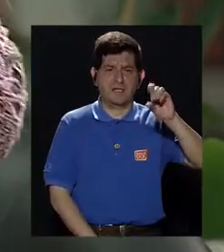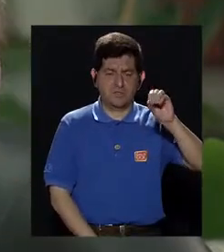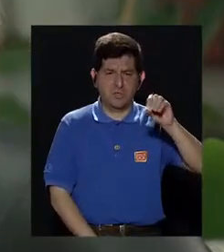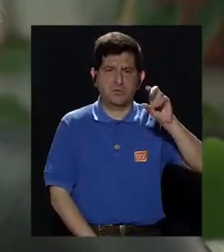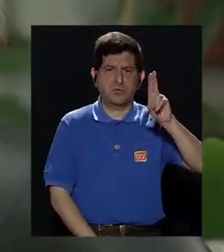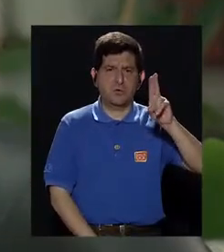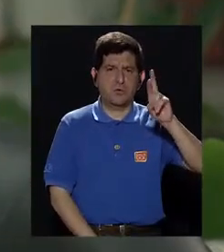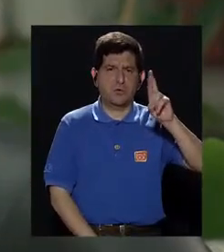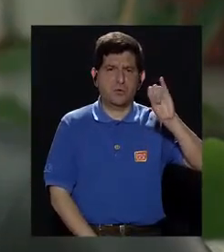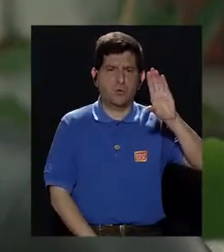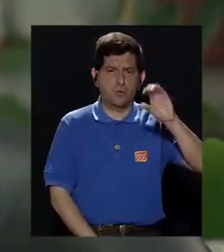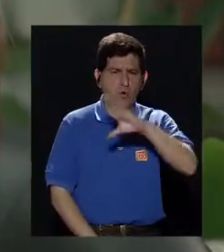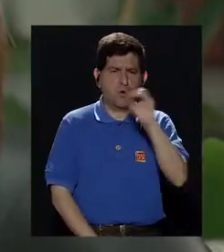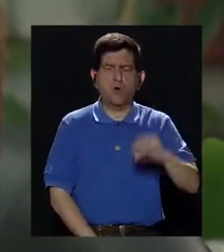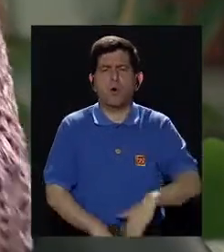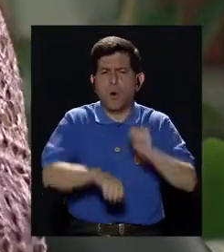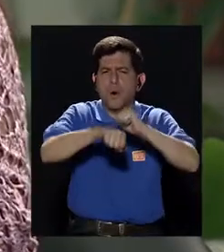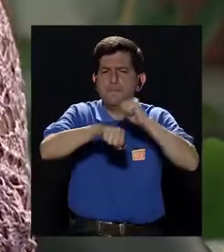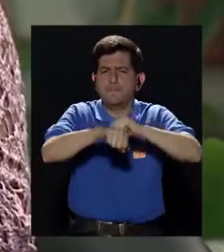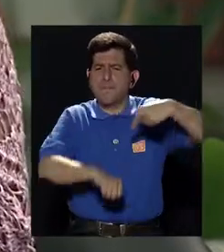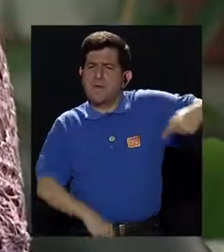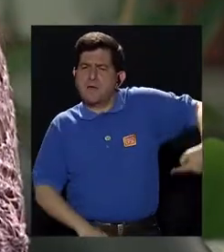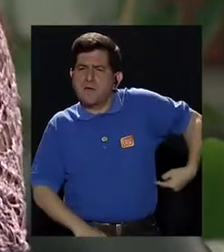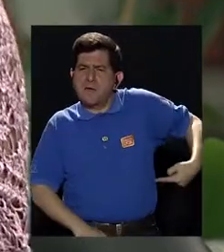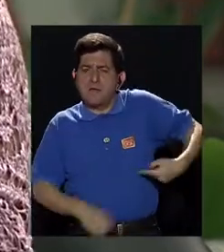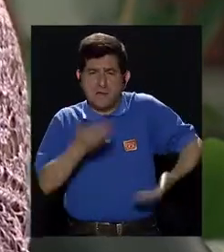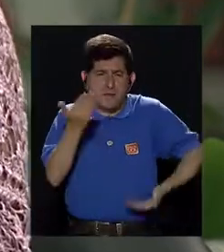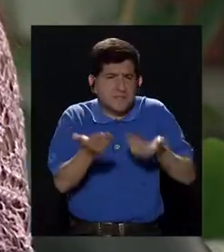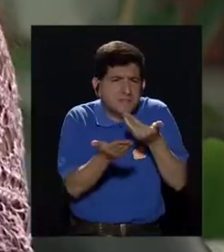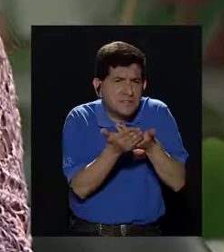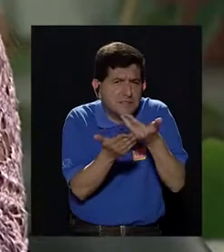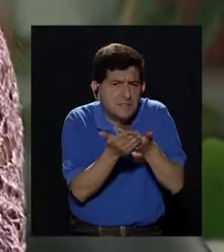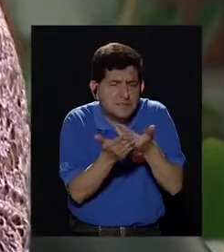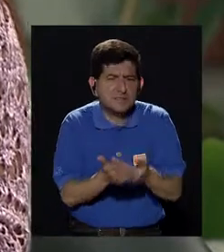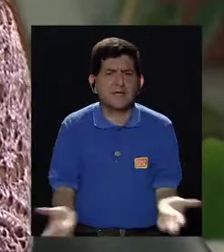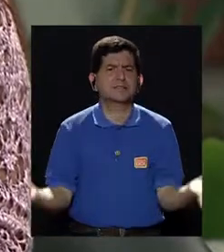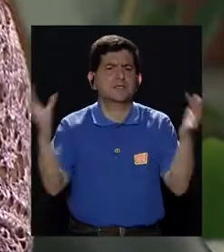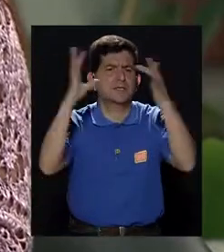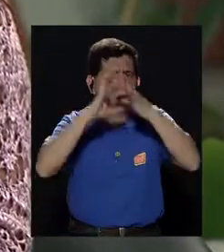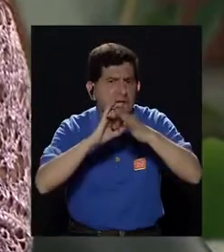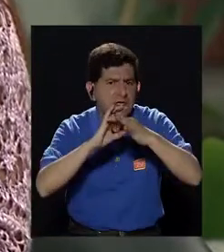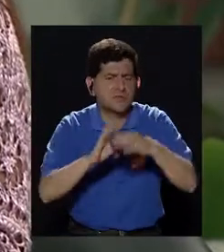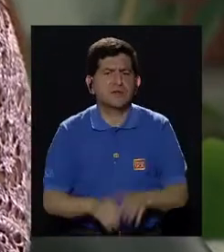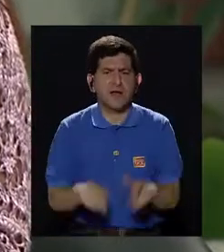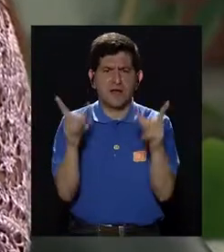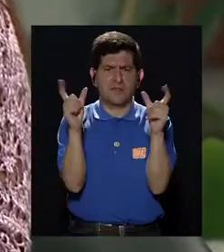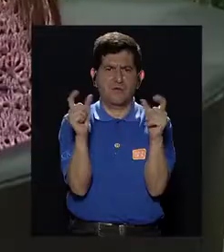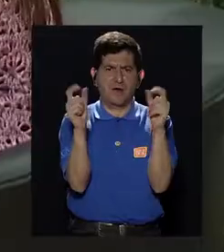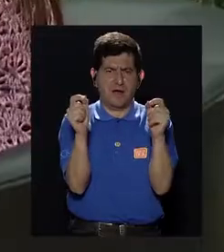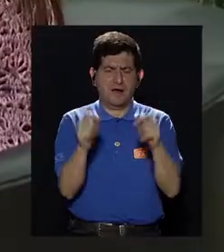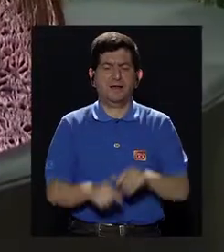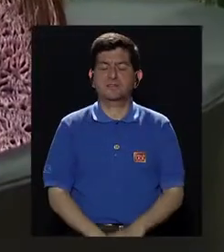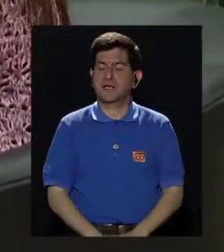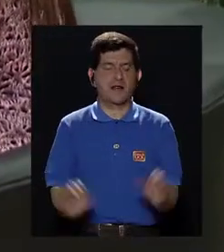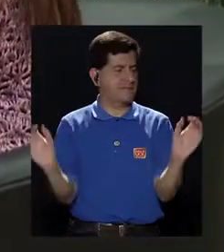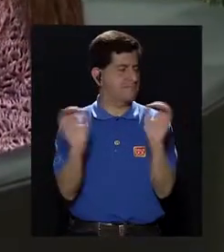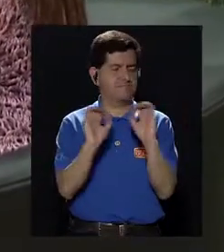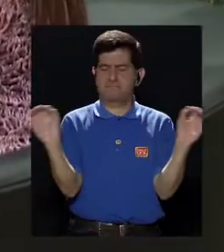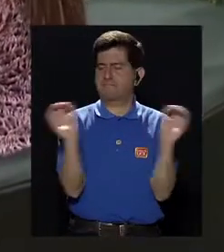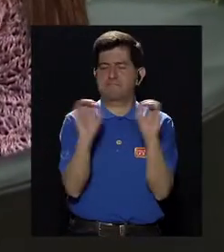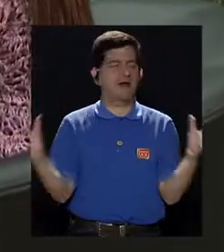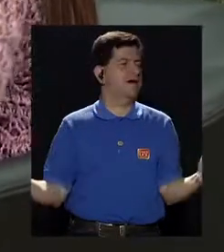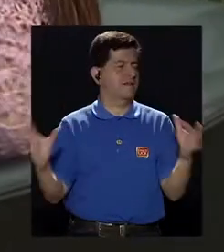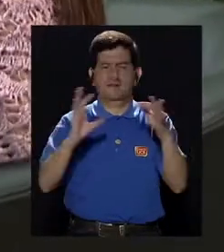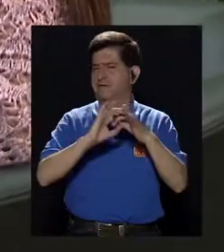muchas piedras en los riñones, podrían ser señales, ¿hay alguna relación, por ejemplo, con el cáncer de próstata? No, no hay ninguna